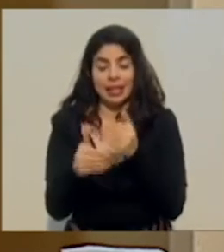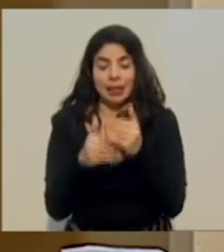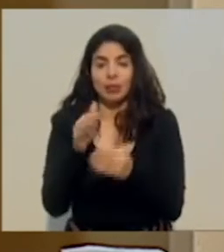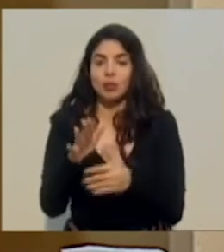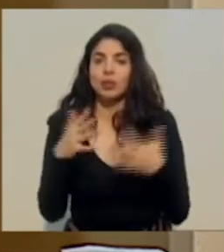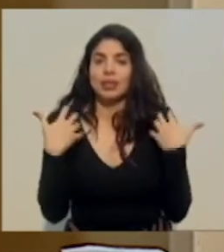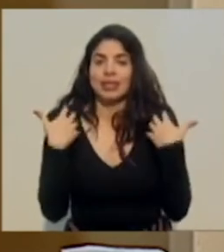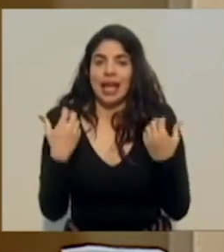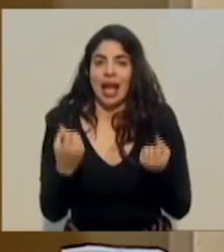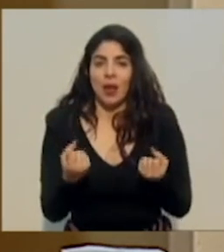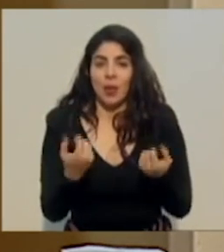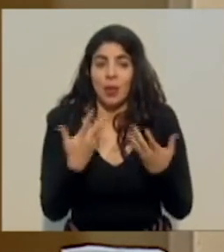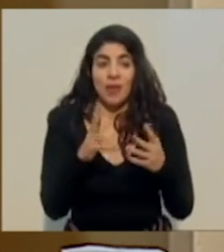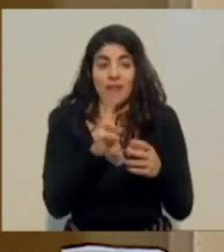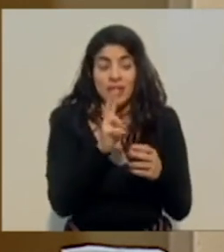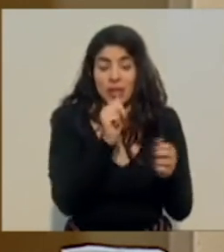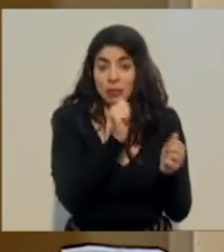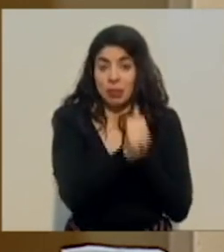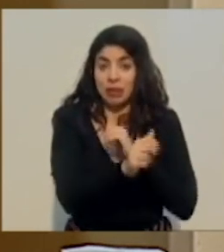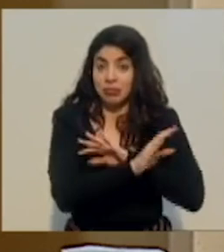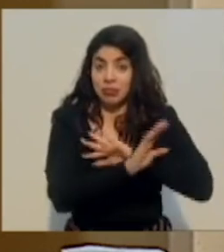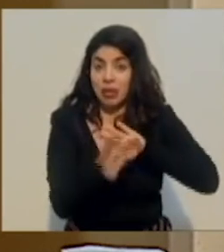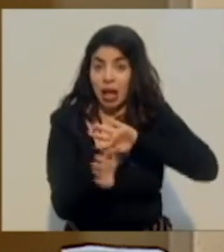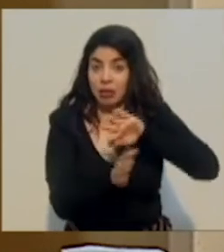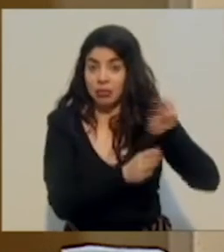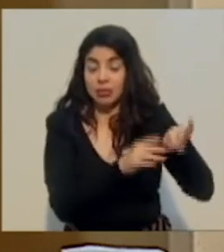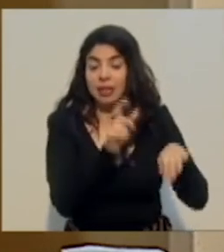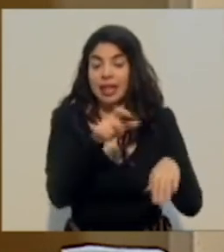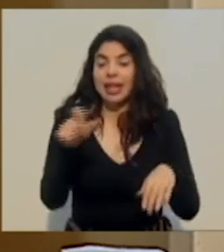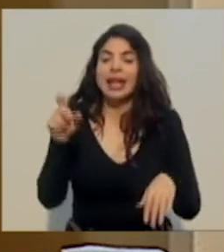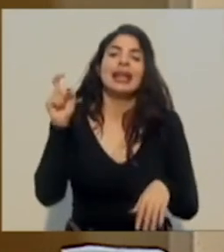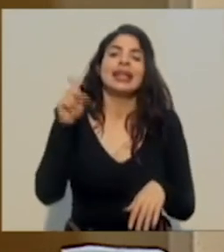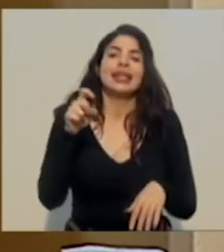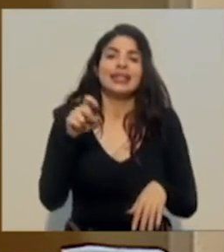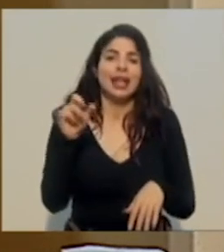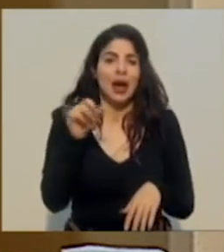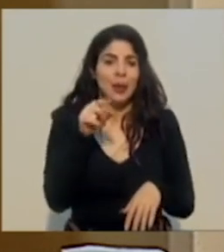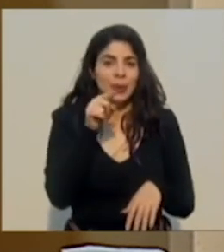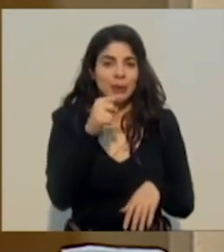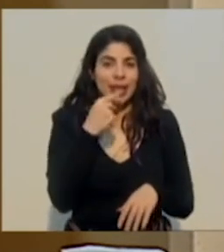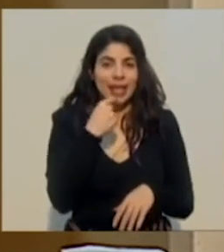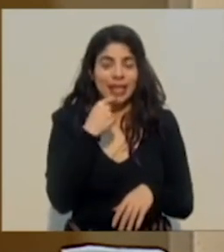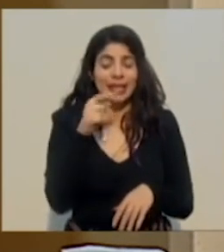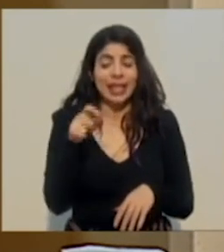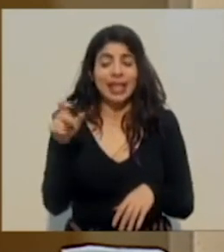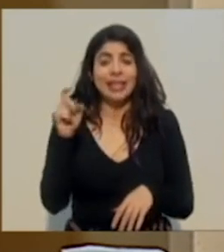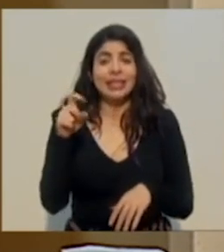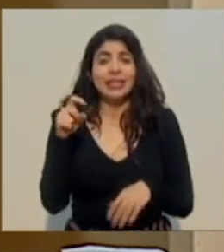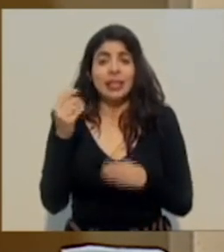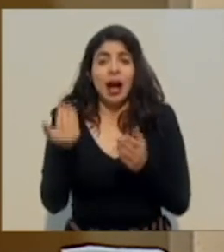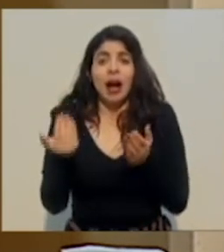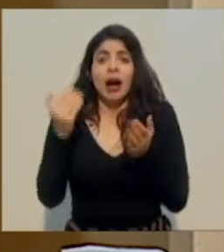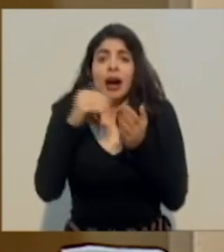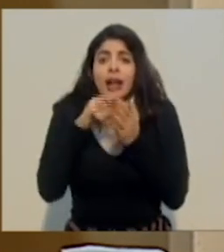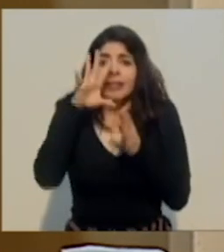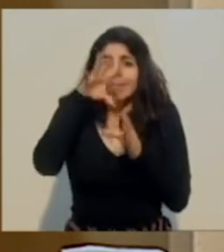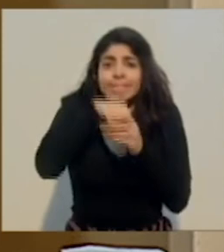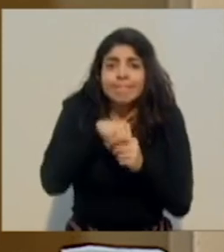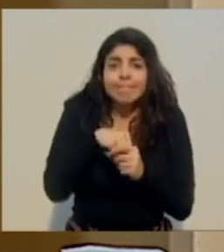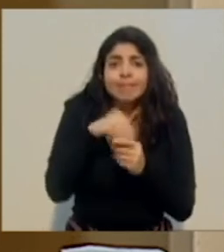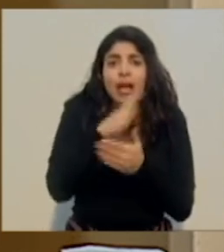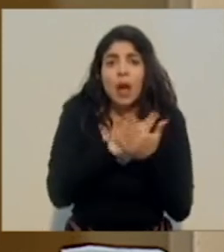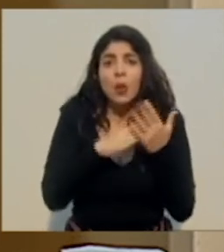una vez superado el virus y que necesitan, como bien usted lo menciona, tratar de reintegrarse a algunas de las